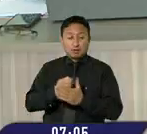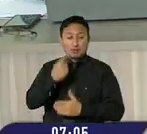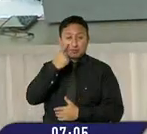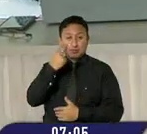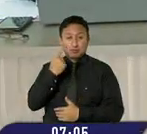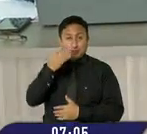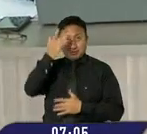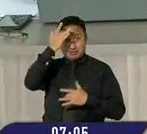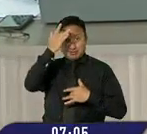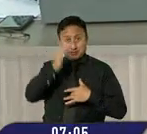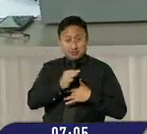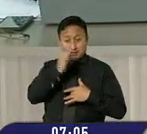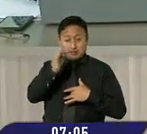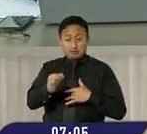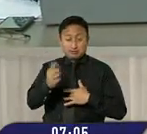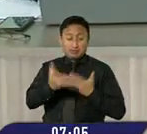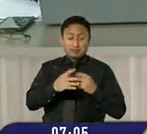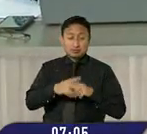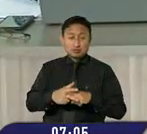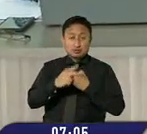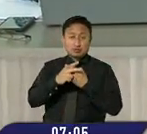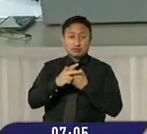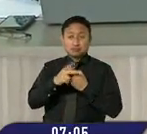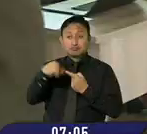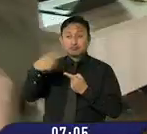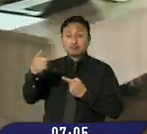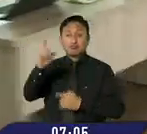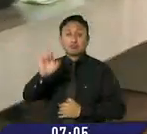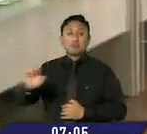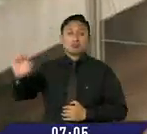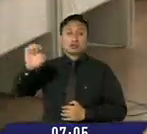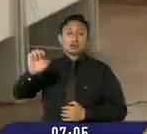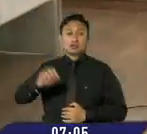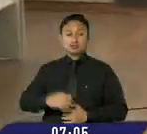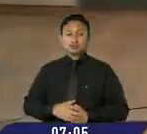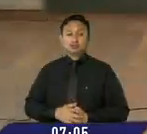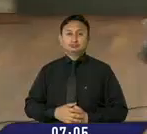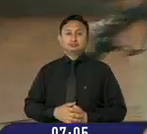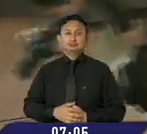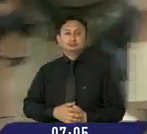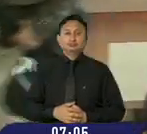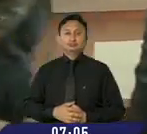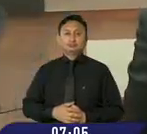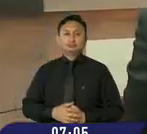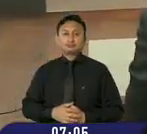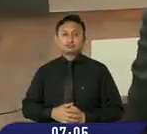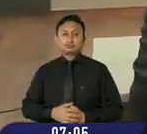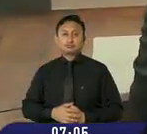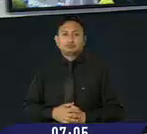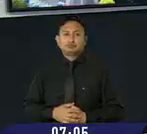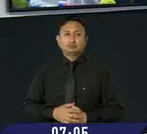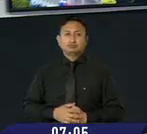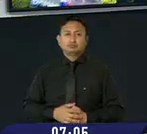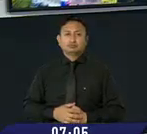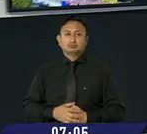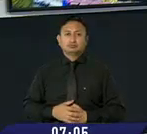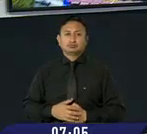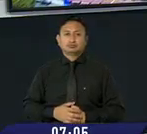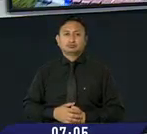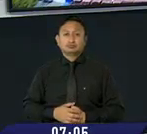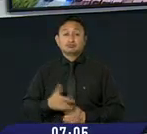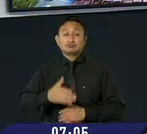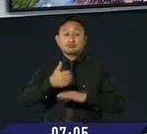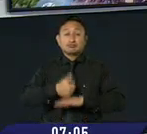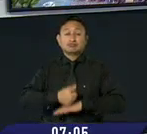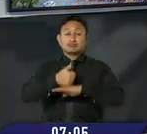podría reinstalarse. En enero, informó Héctor Romero. El